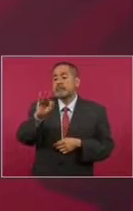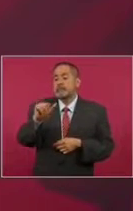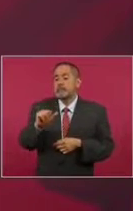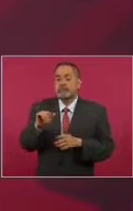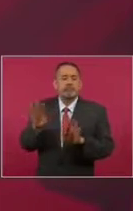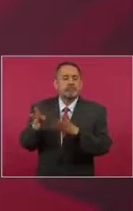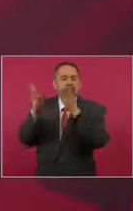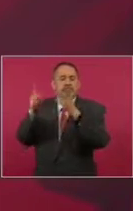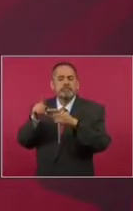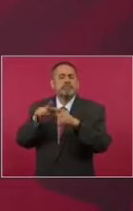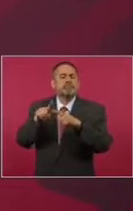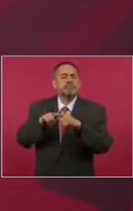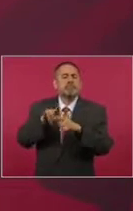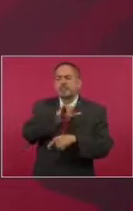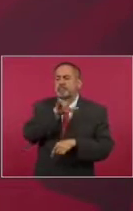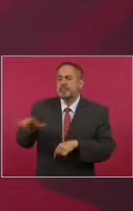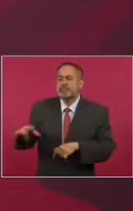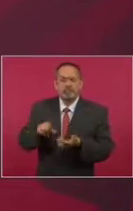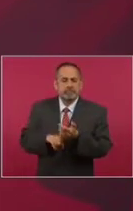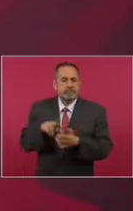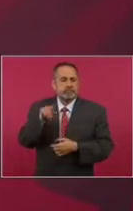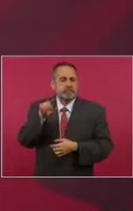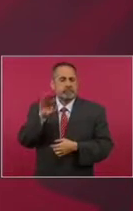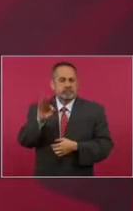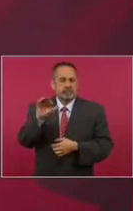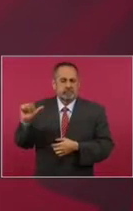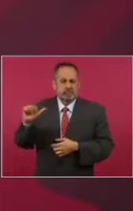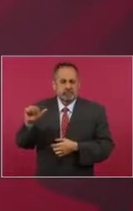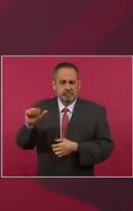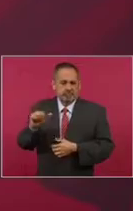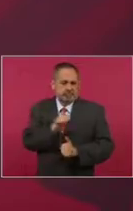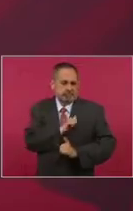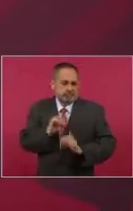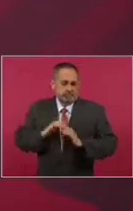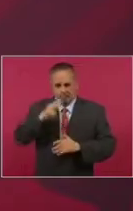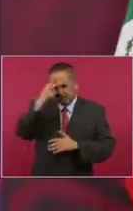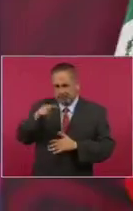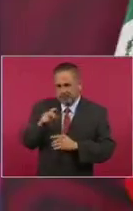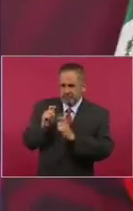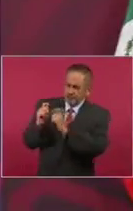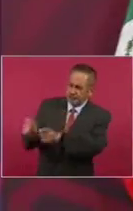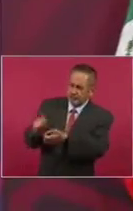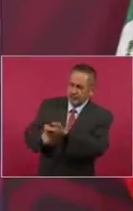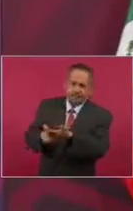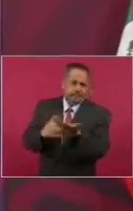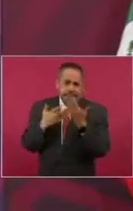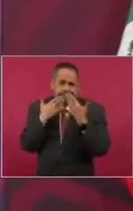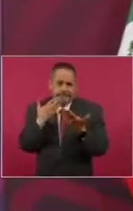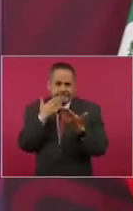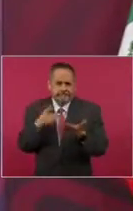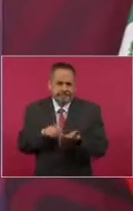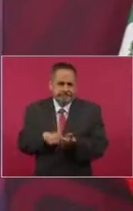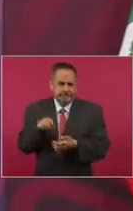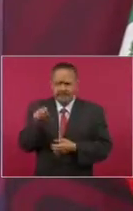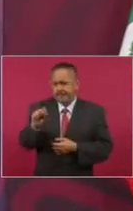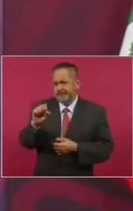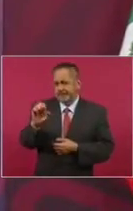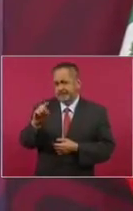lo maneja la Fuerza Aérea, en este caso también la Secretaría de la Defensa.